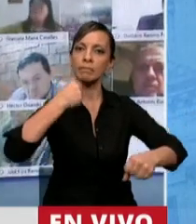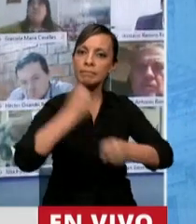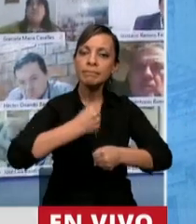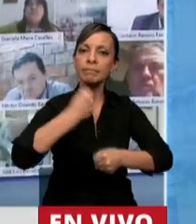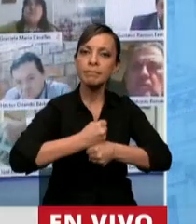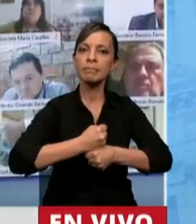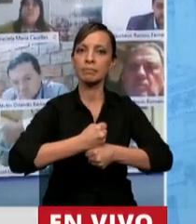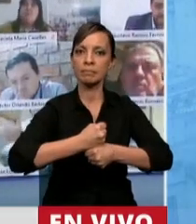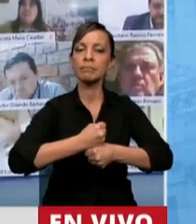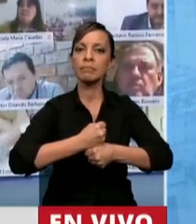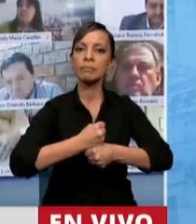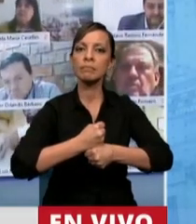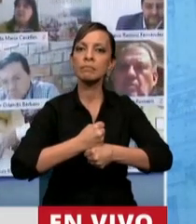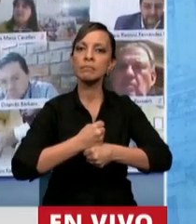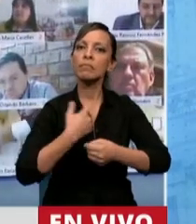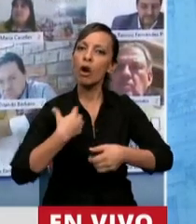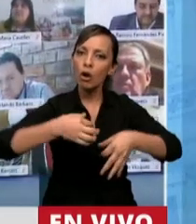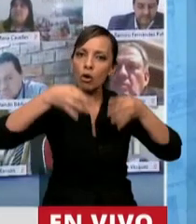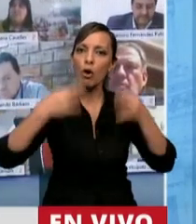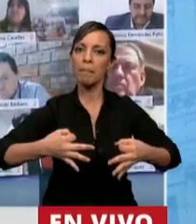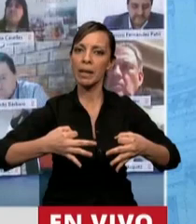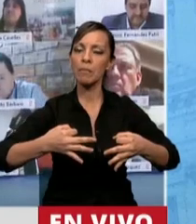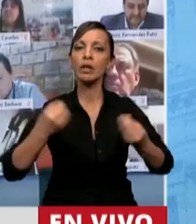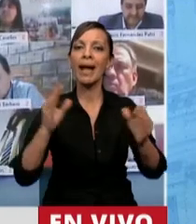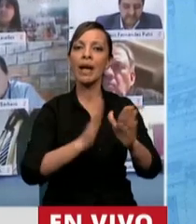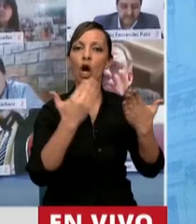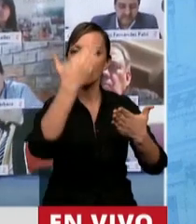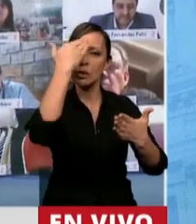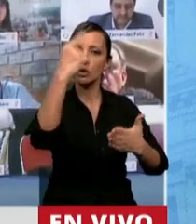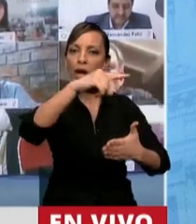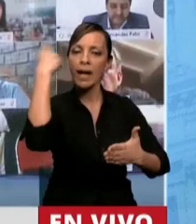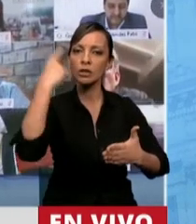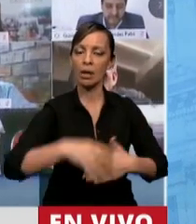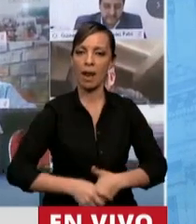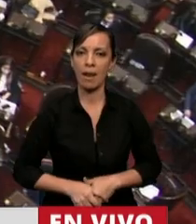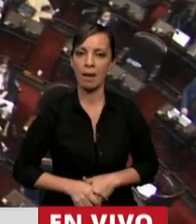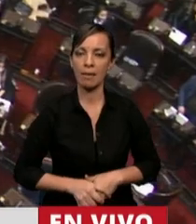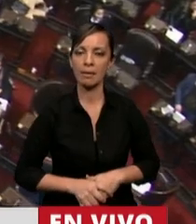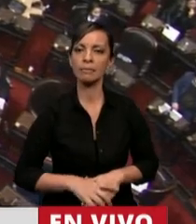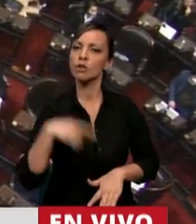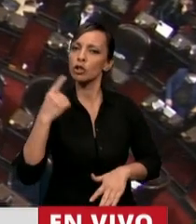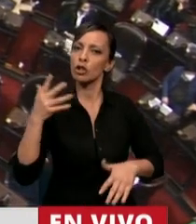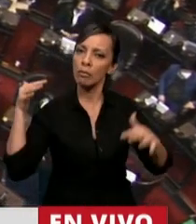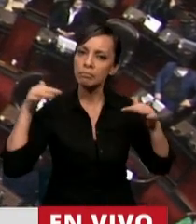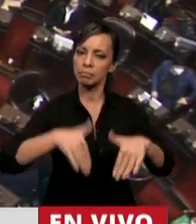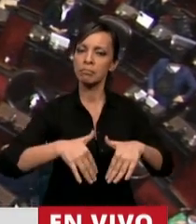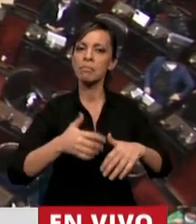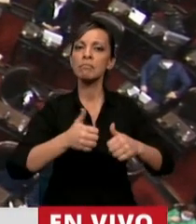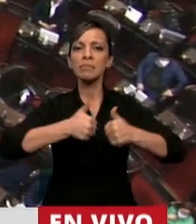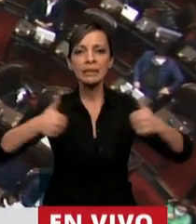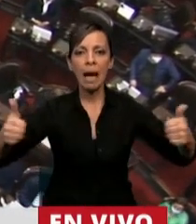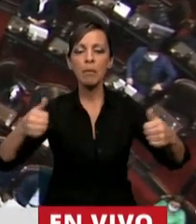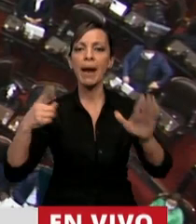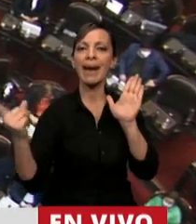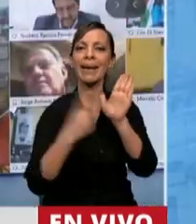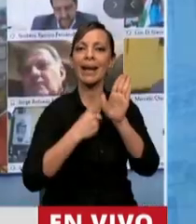hemos venido a dar cumplimiento a la Constitución Nacional, y hemos venido a dar cumplimiento al reglamento